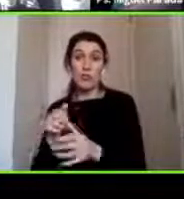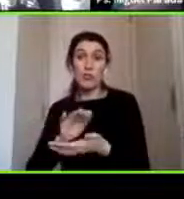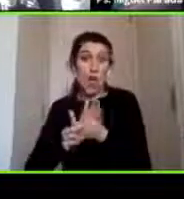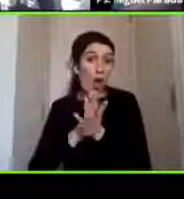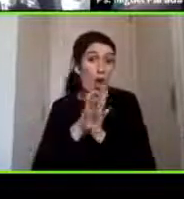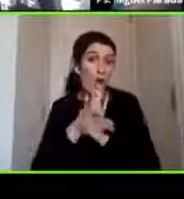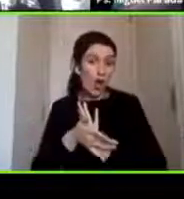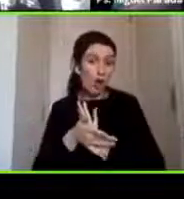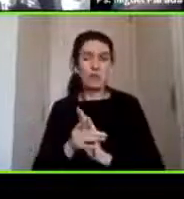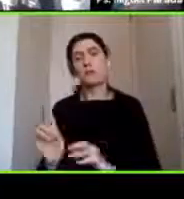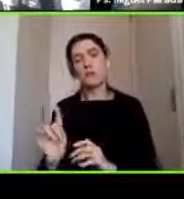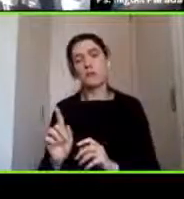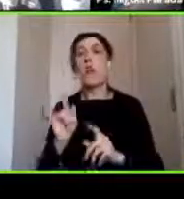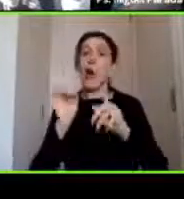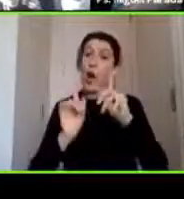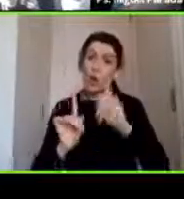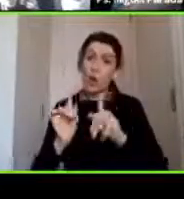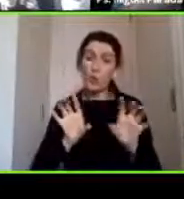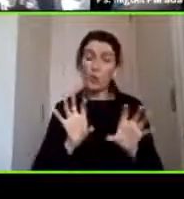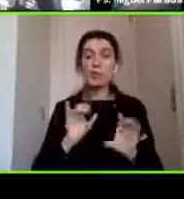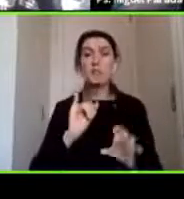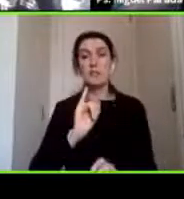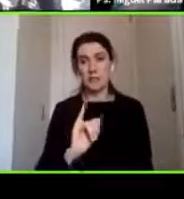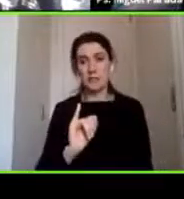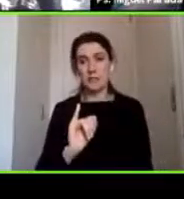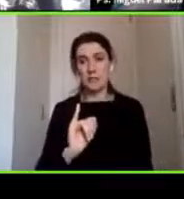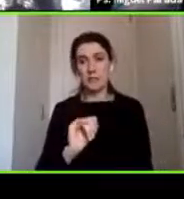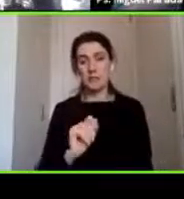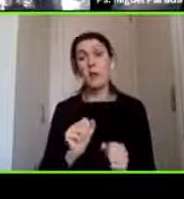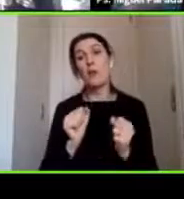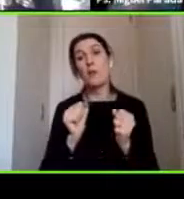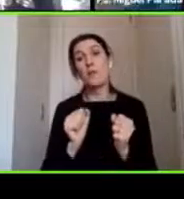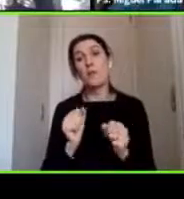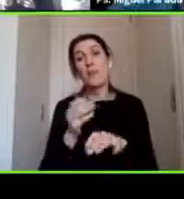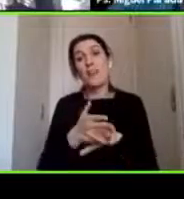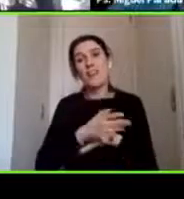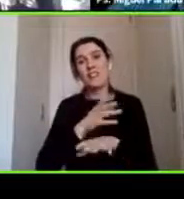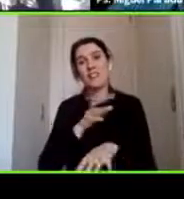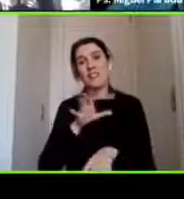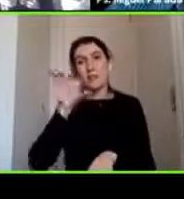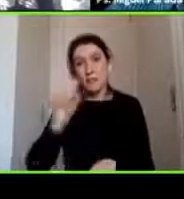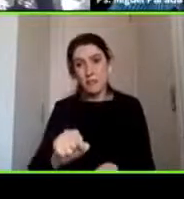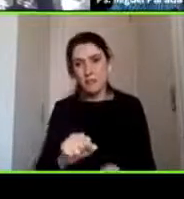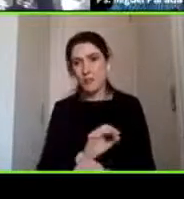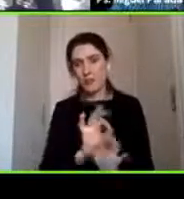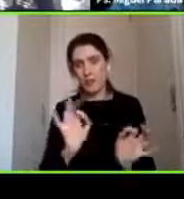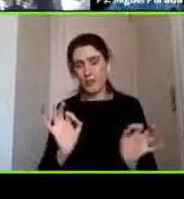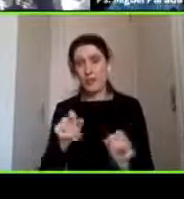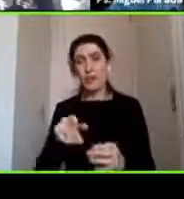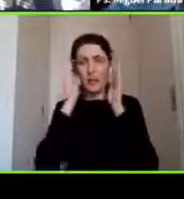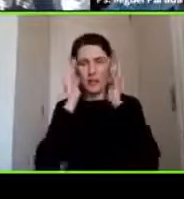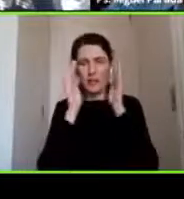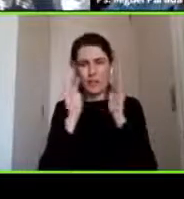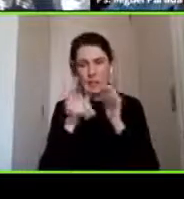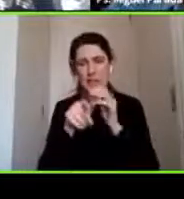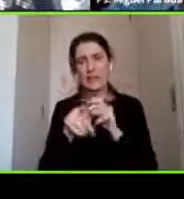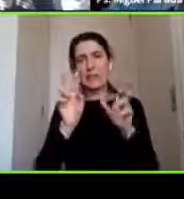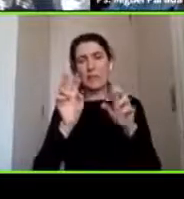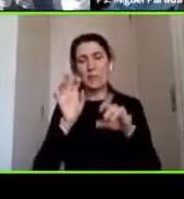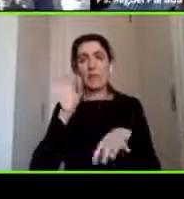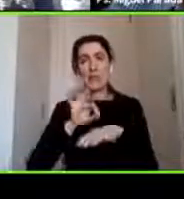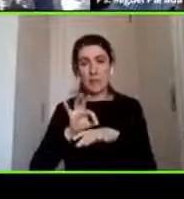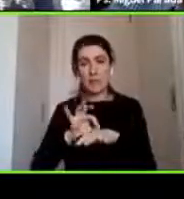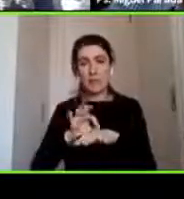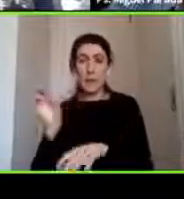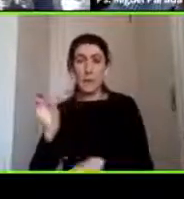ese tech y nunca haber sido percibida previamente entonces hay que estar muy atentos y ahí es como que clínicamente o los padres incluso